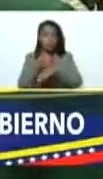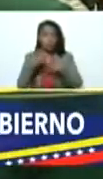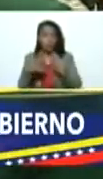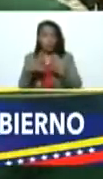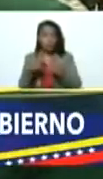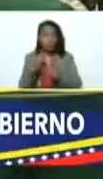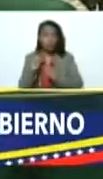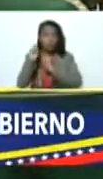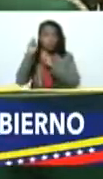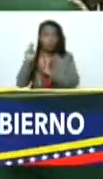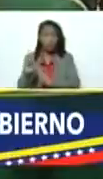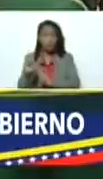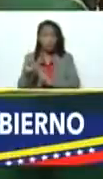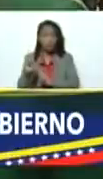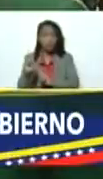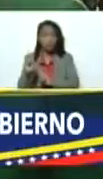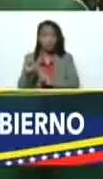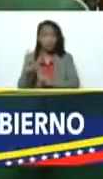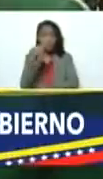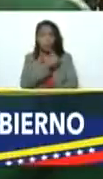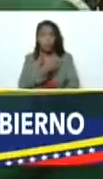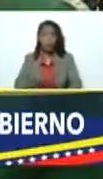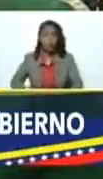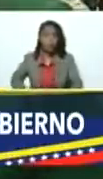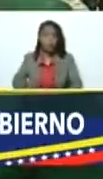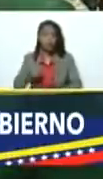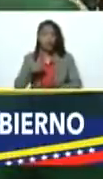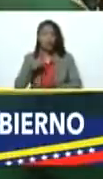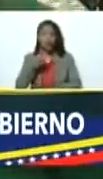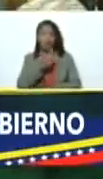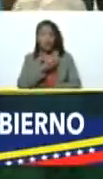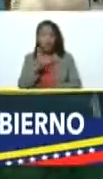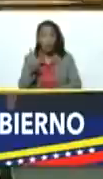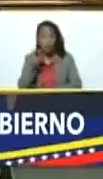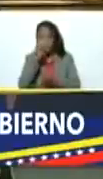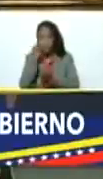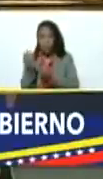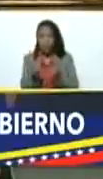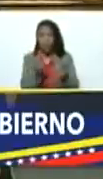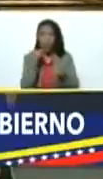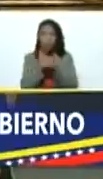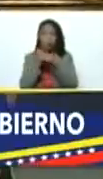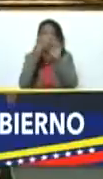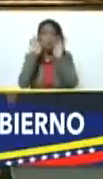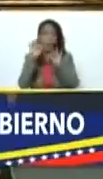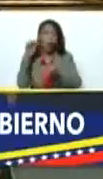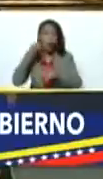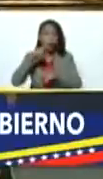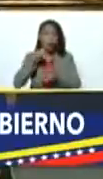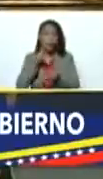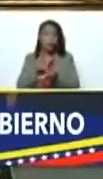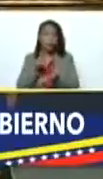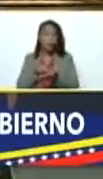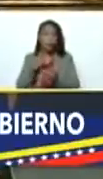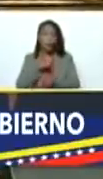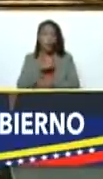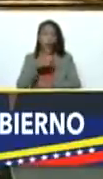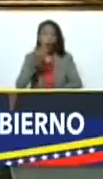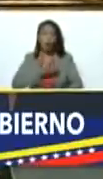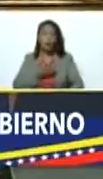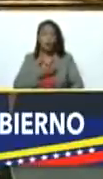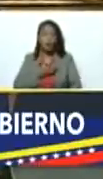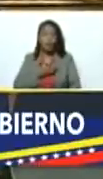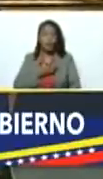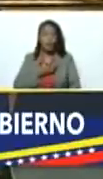designada por el presidente de la república. Bienvenida. Igualmente se encuentra entre nosotros la alcaldesa de